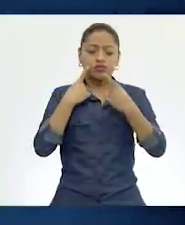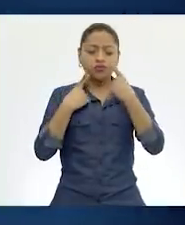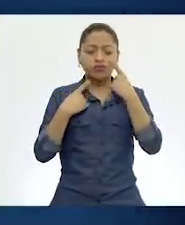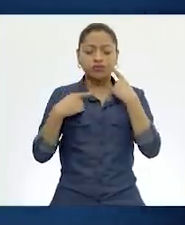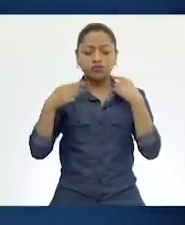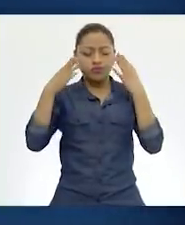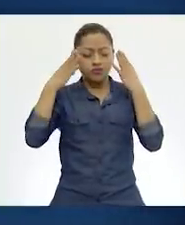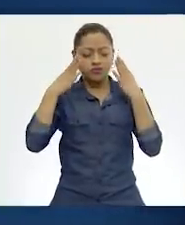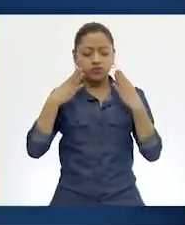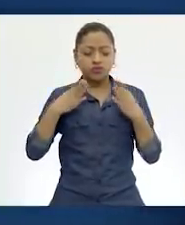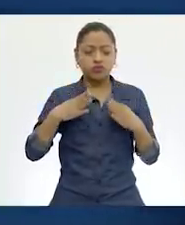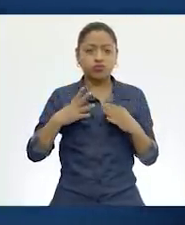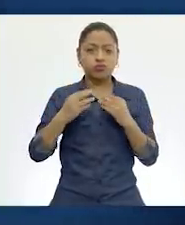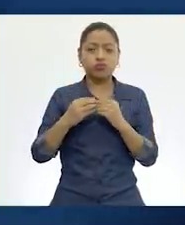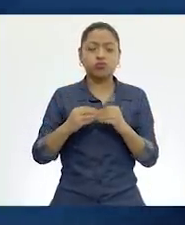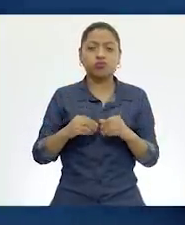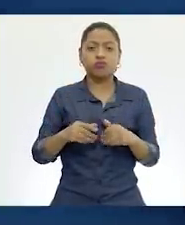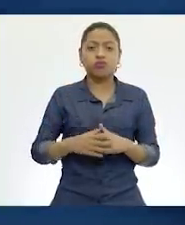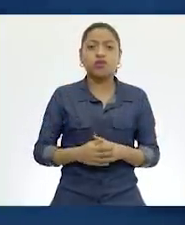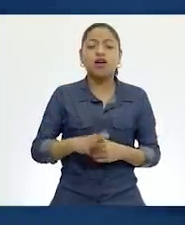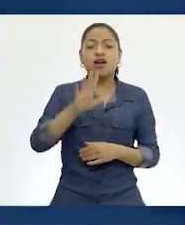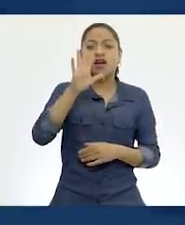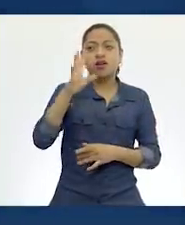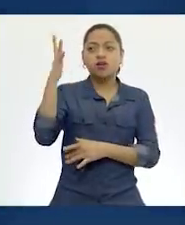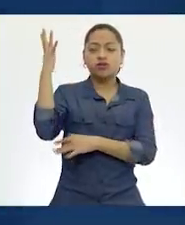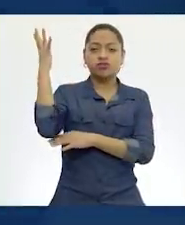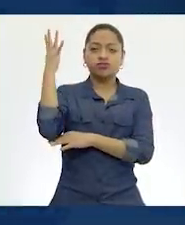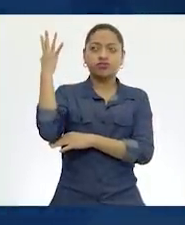así como se abraza el árbol con el viento.